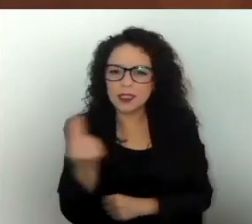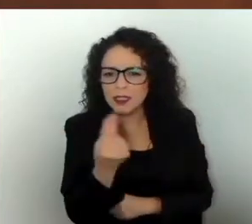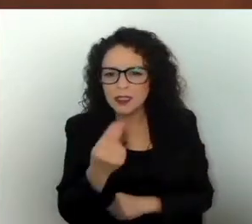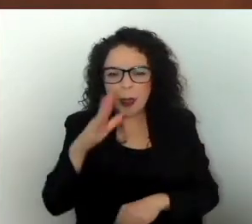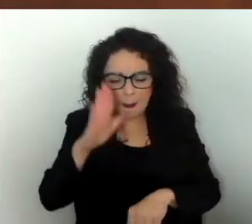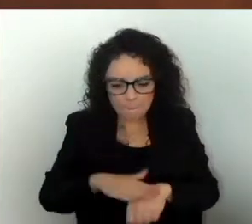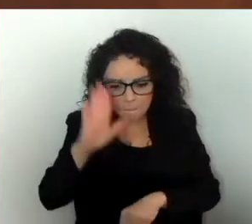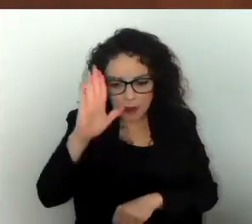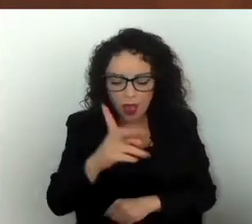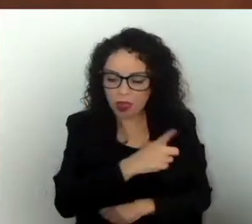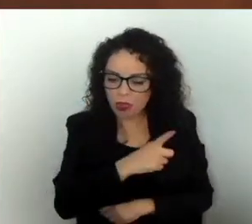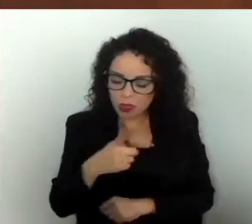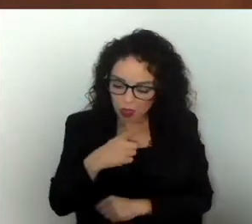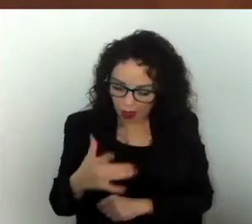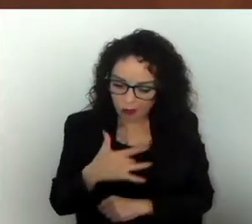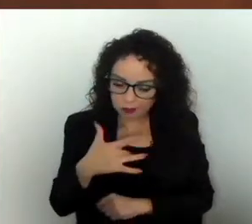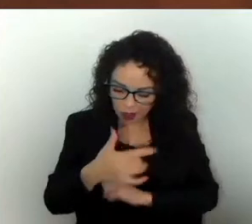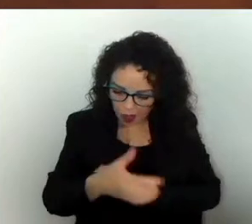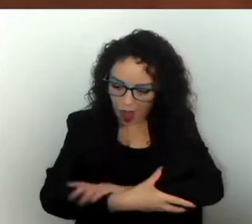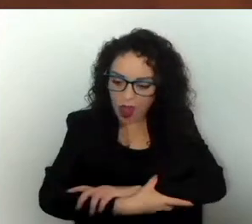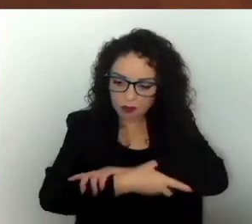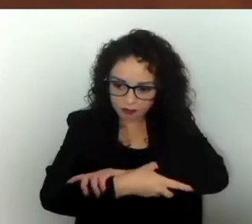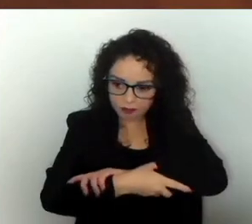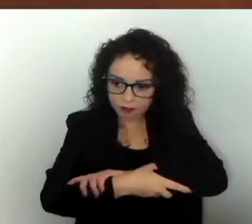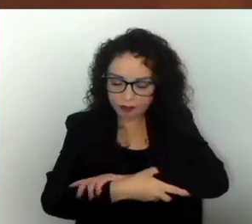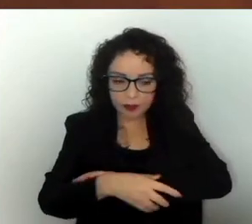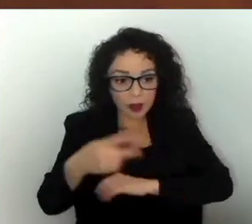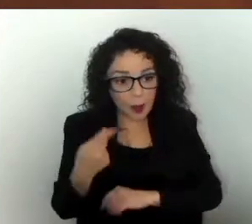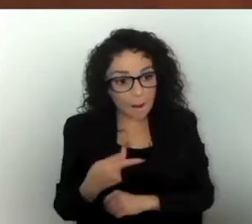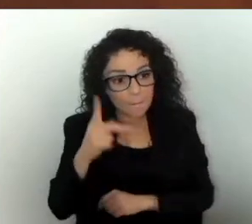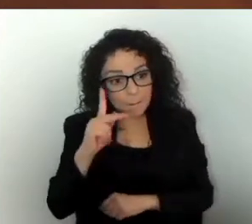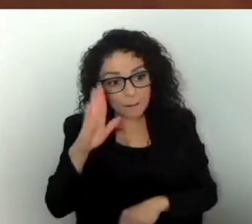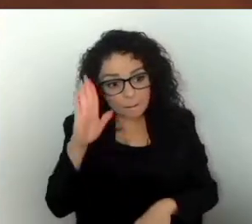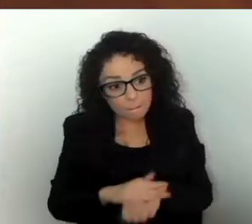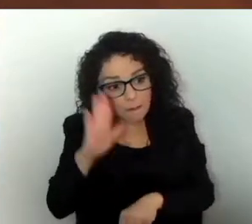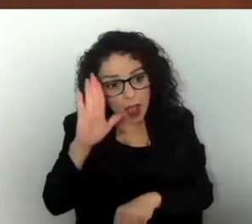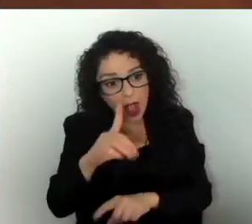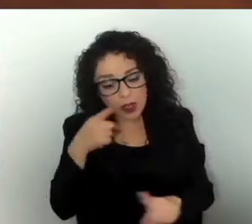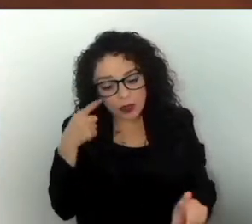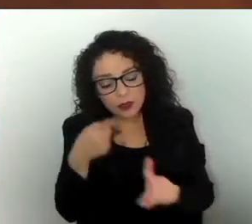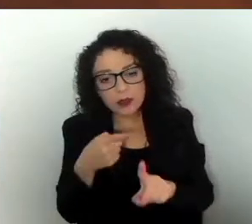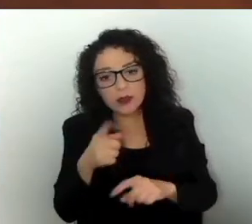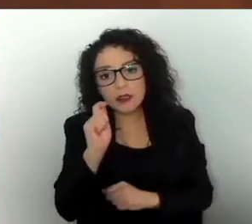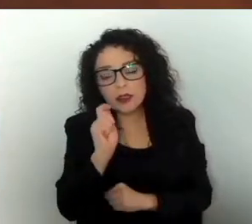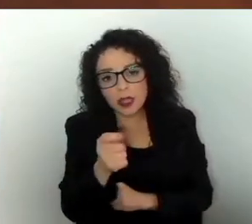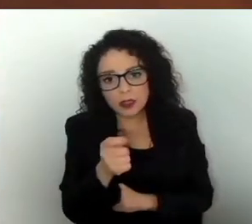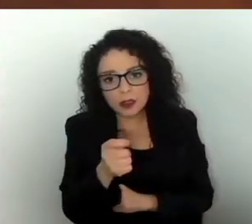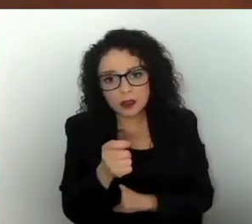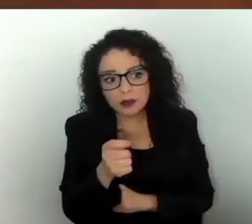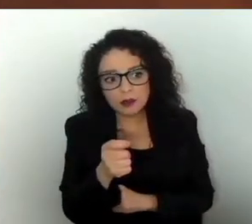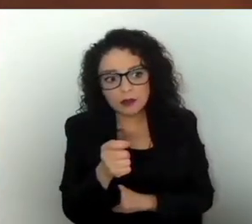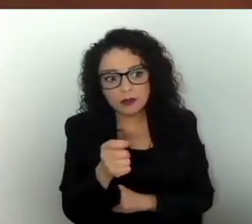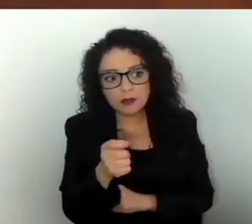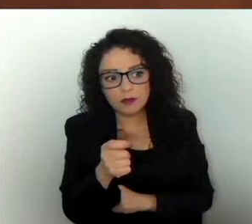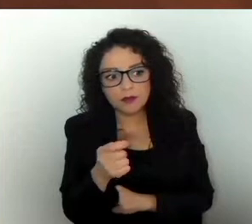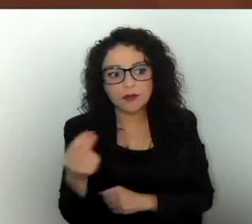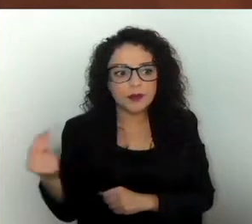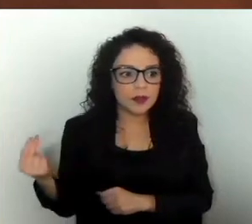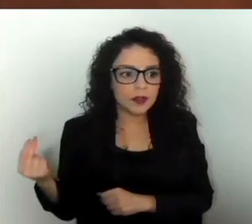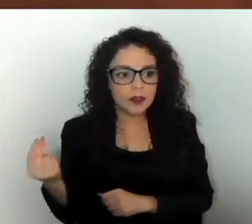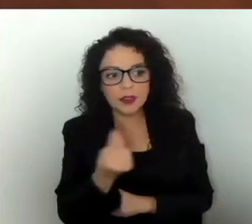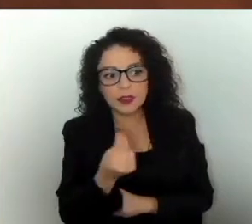Pero sobre todo, compañeras diputadas y compañeros diputados, hay que ser